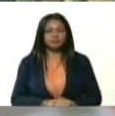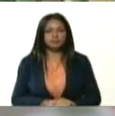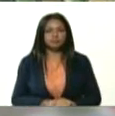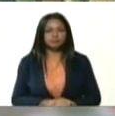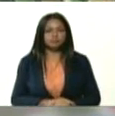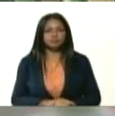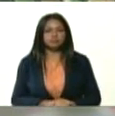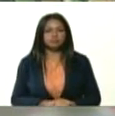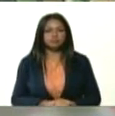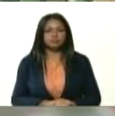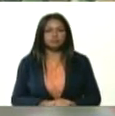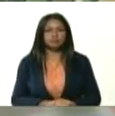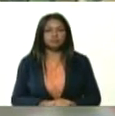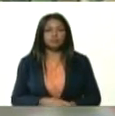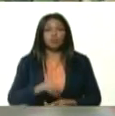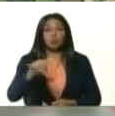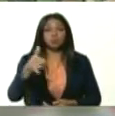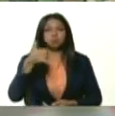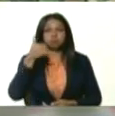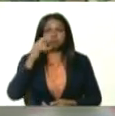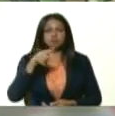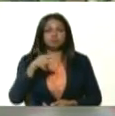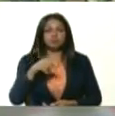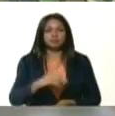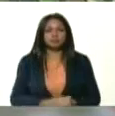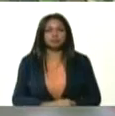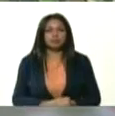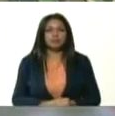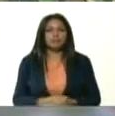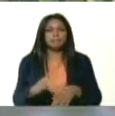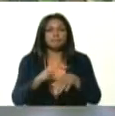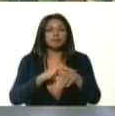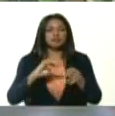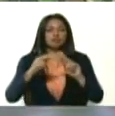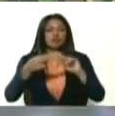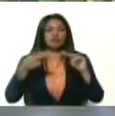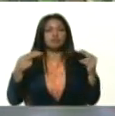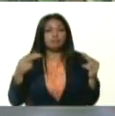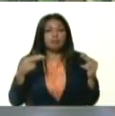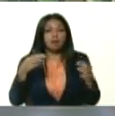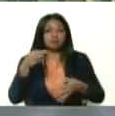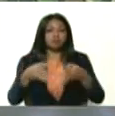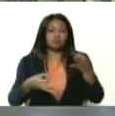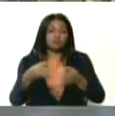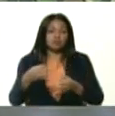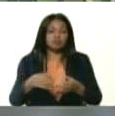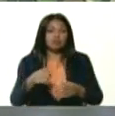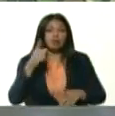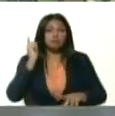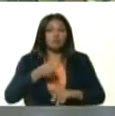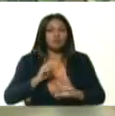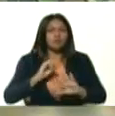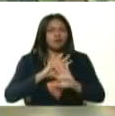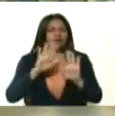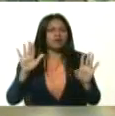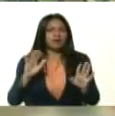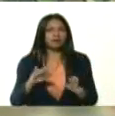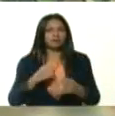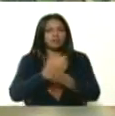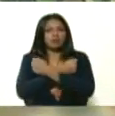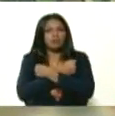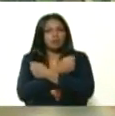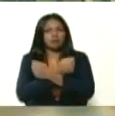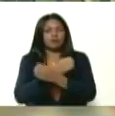Hablé claramente con el ministro Reverol. Tiene órdenes muy claras al respecto. Así que, mi abrazo